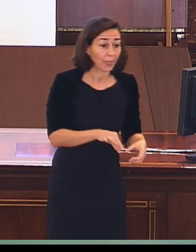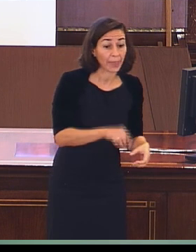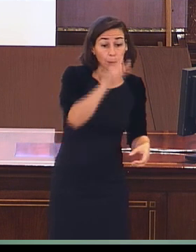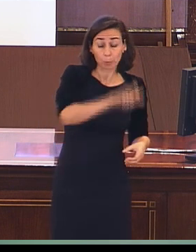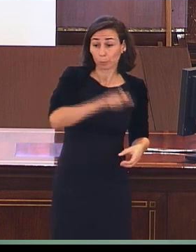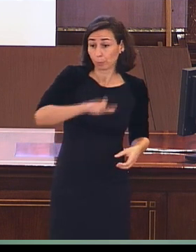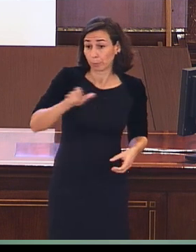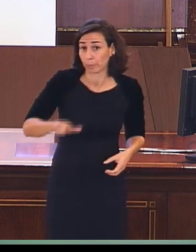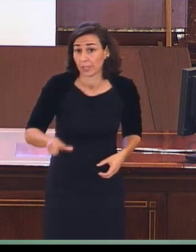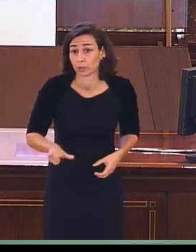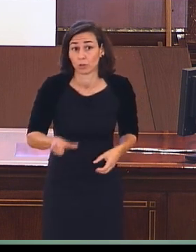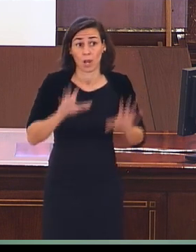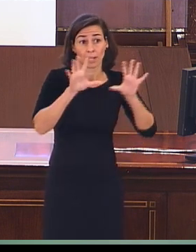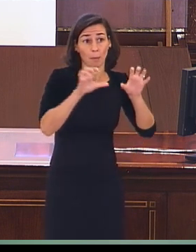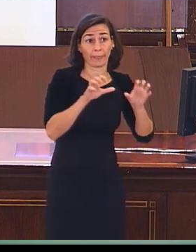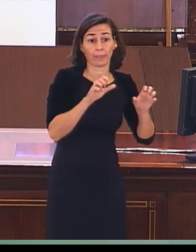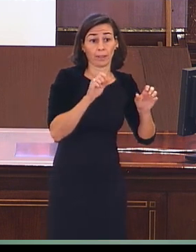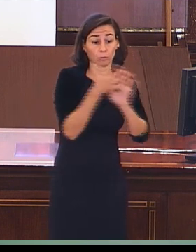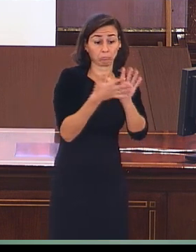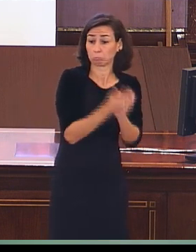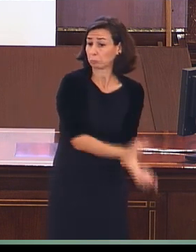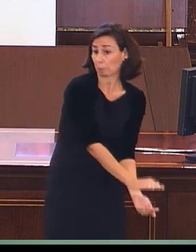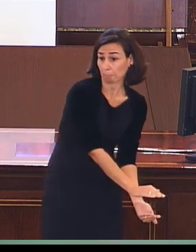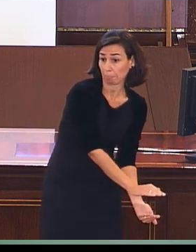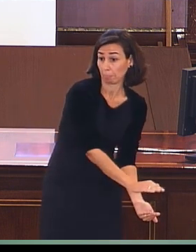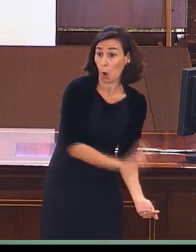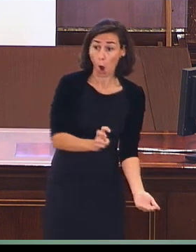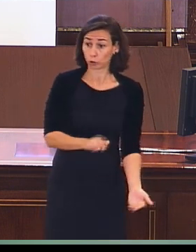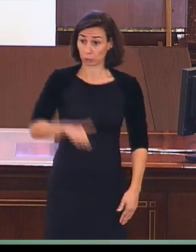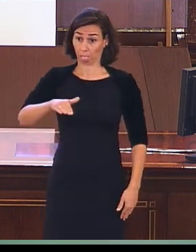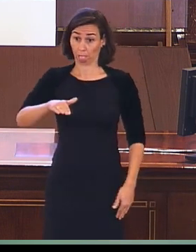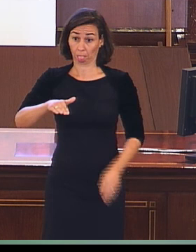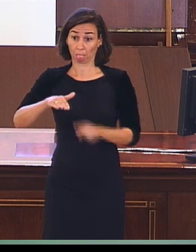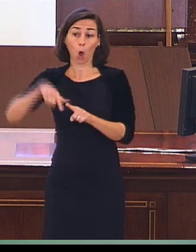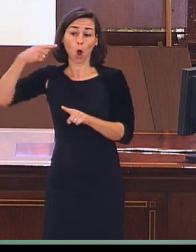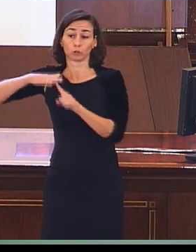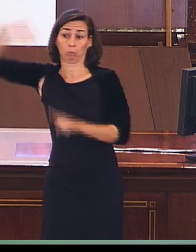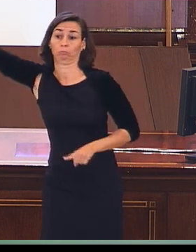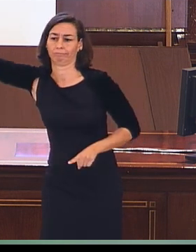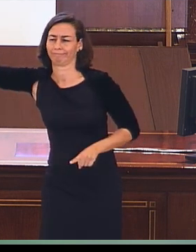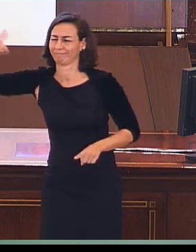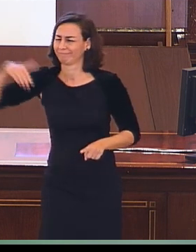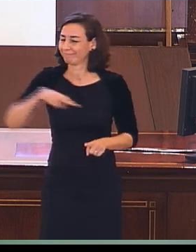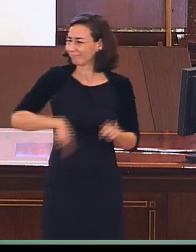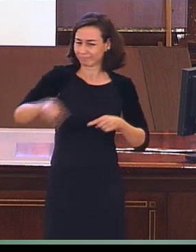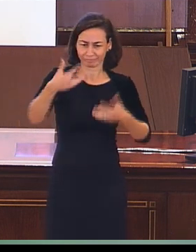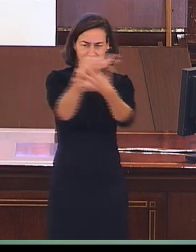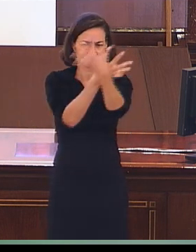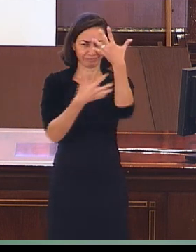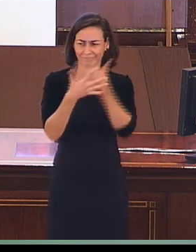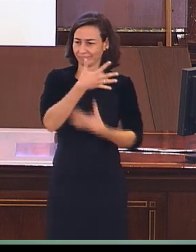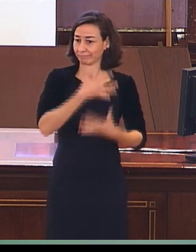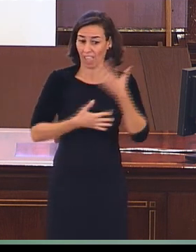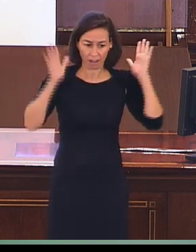lengua de signos desde el nacimiento, otro que la aprendieron la etapa adulta. Una mezcla que